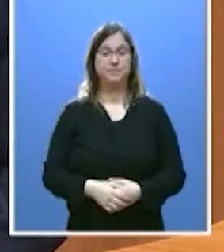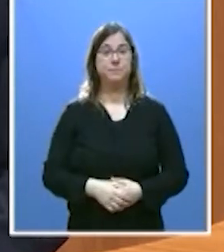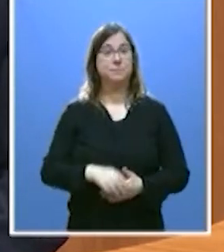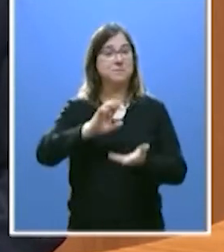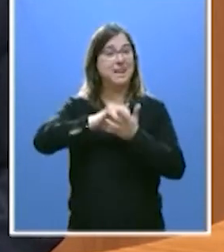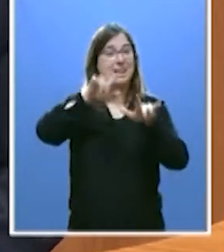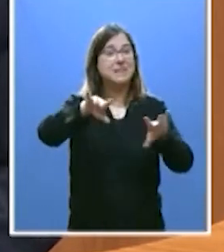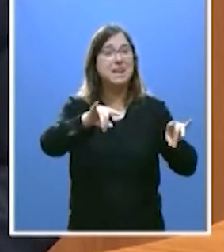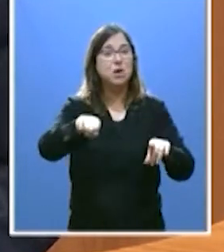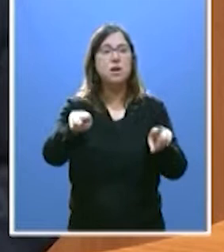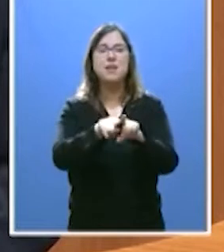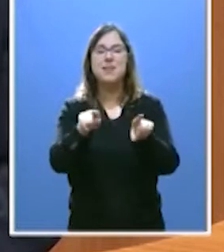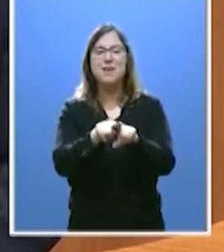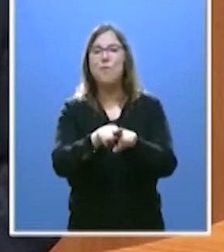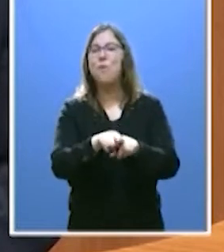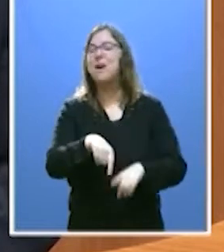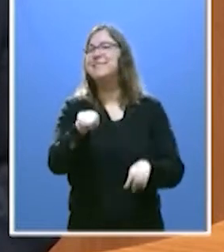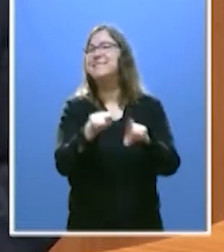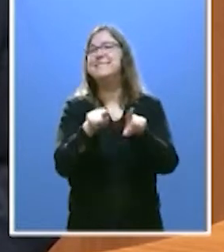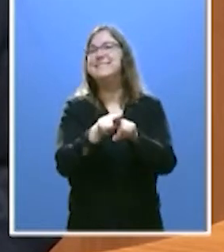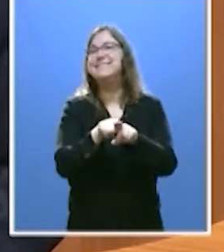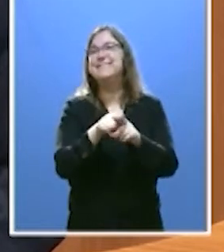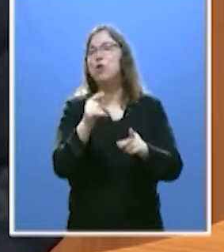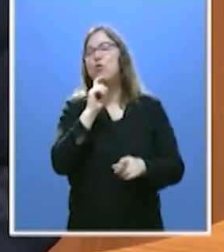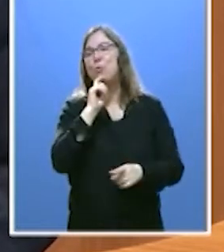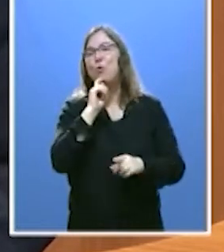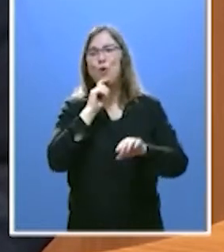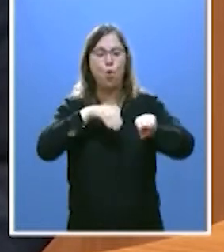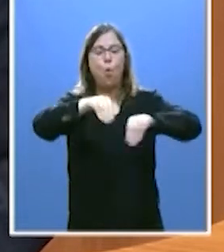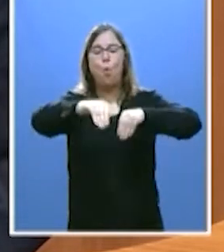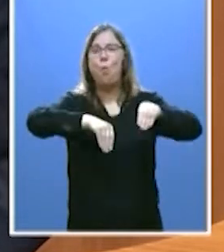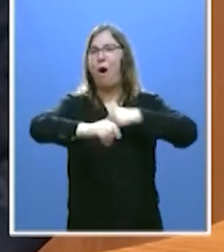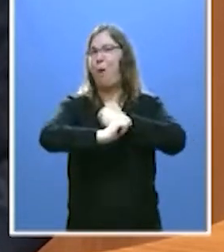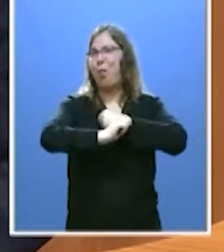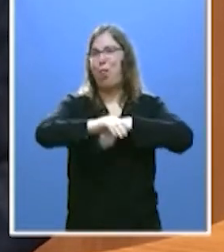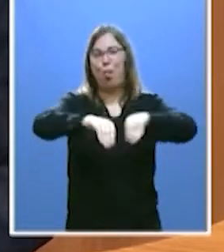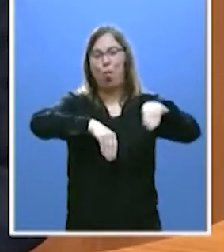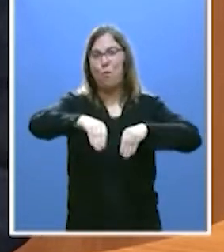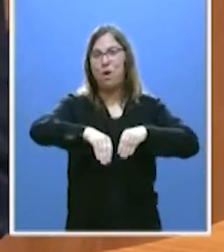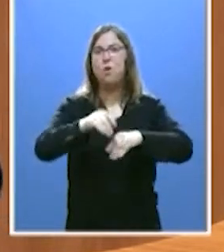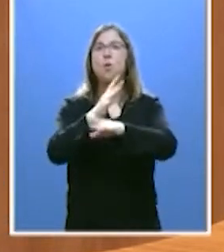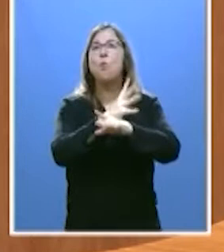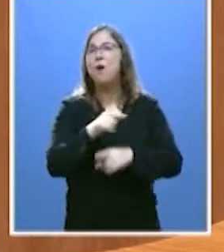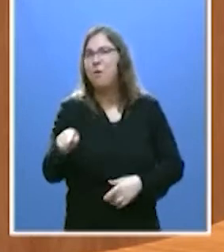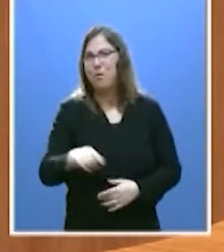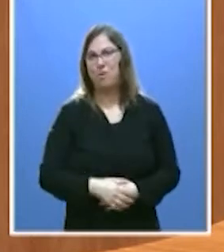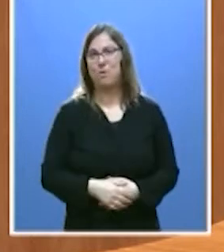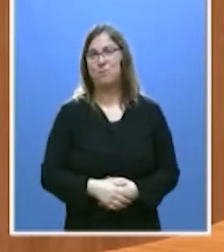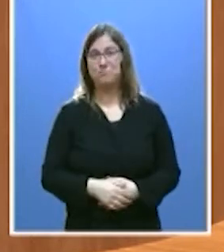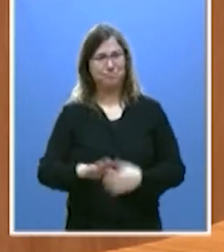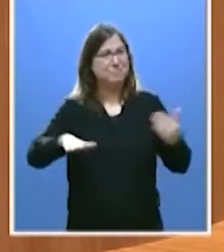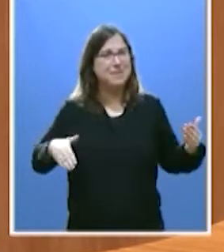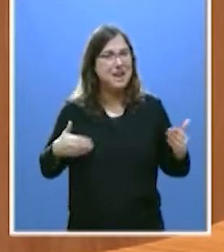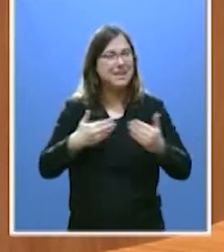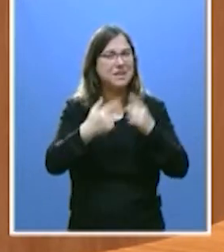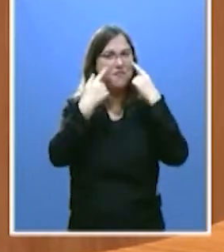insisto, no es más que una pieza en un tablero en el que juega el señor Redondo. Tan es así, tan